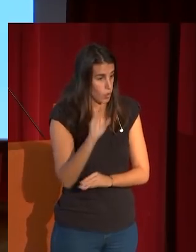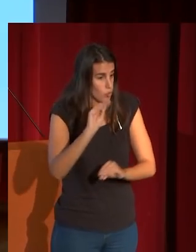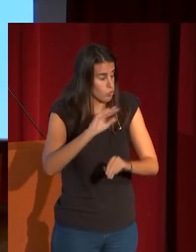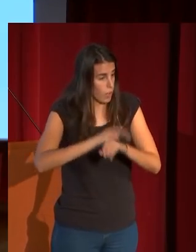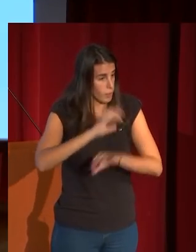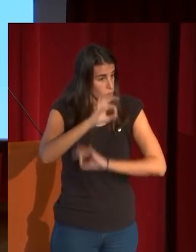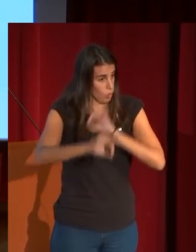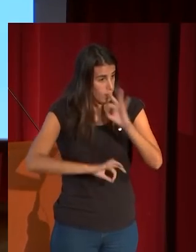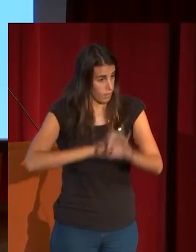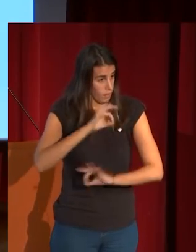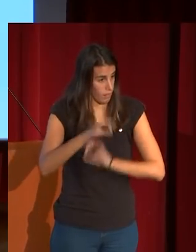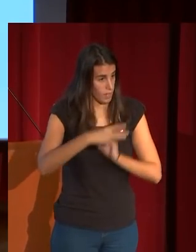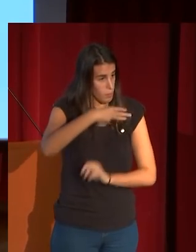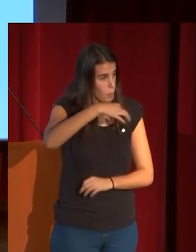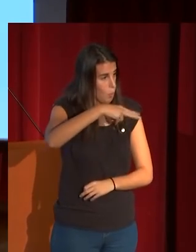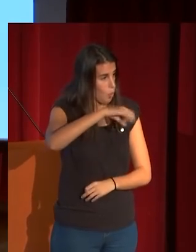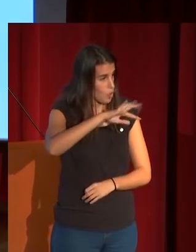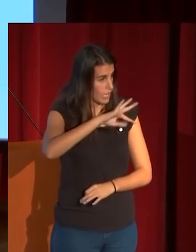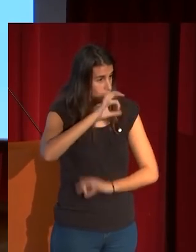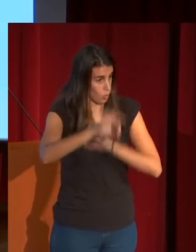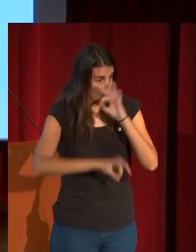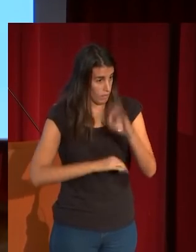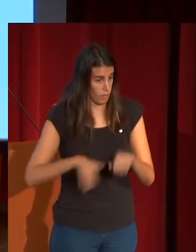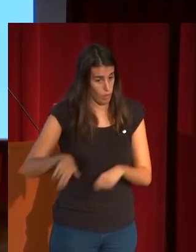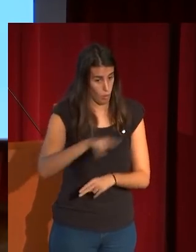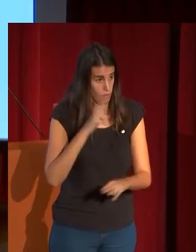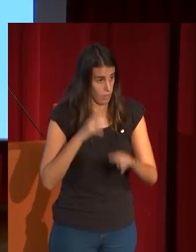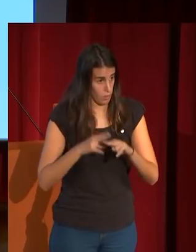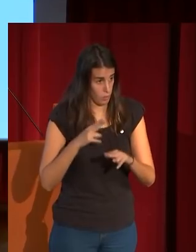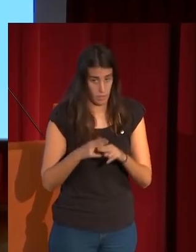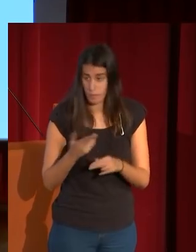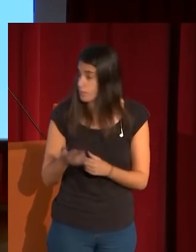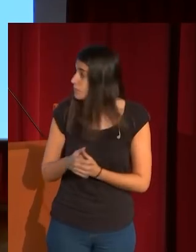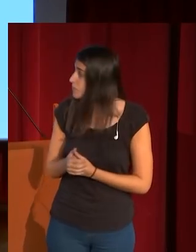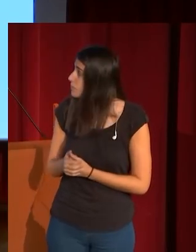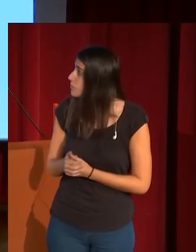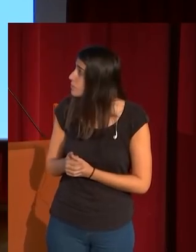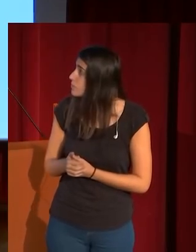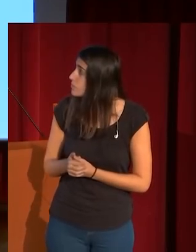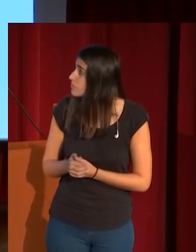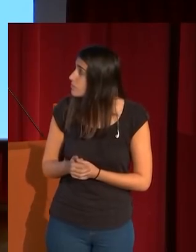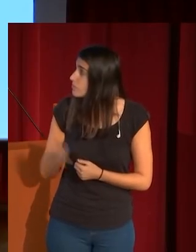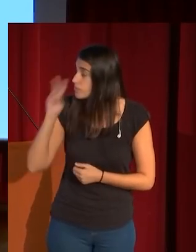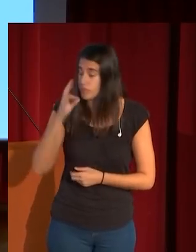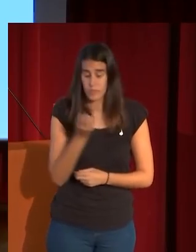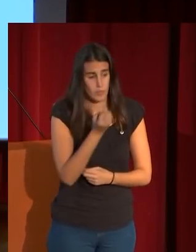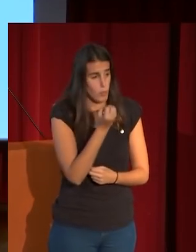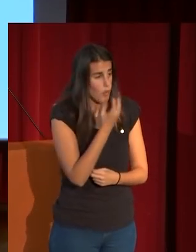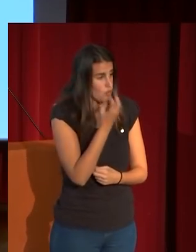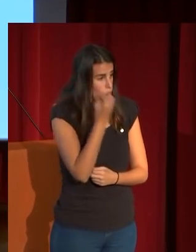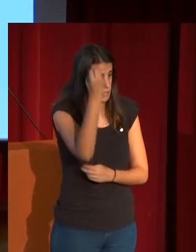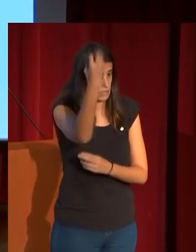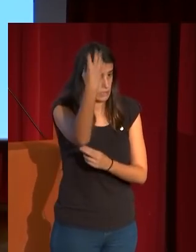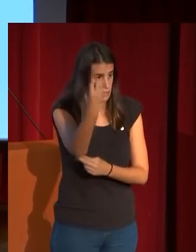pintores Atilio Simonetti en el corso romano aquí ven estos los ramos de flores los